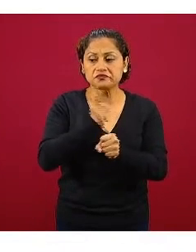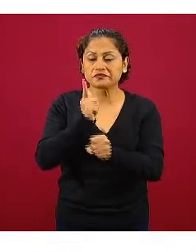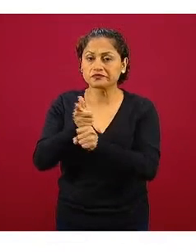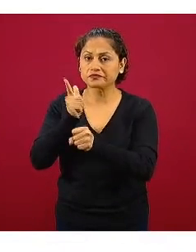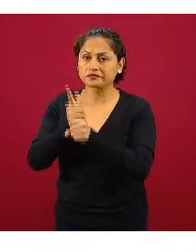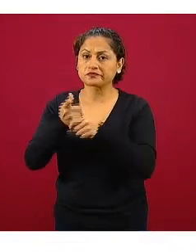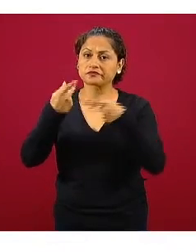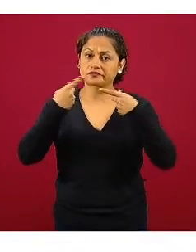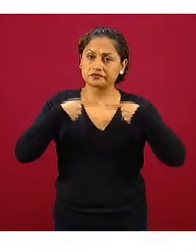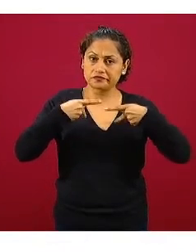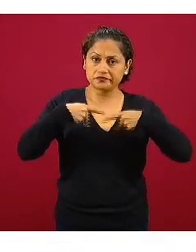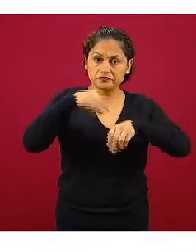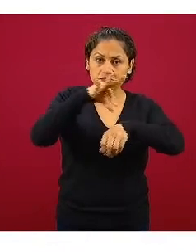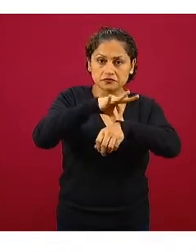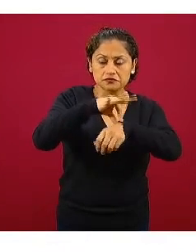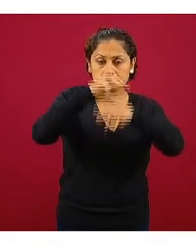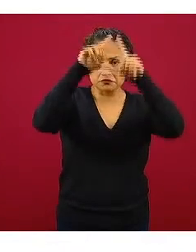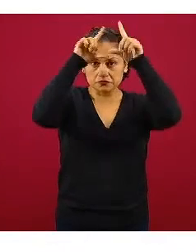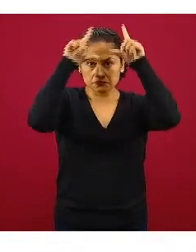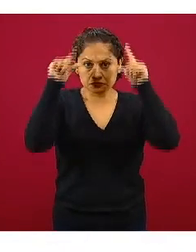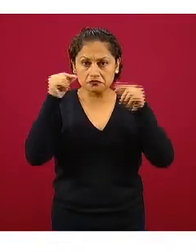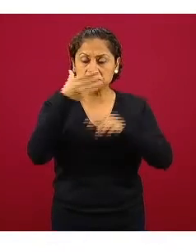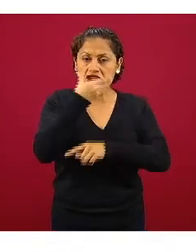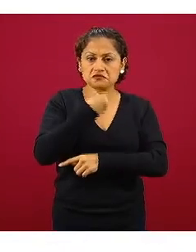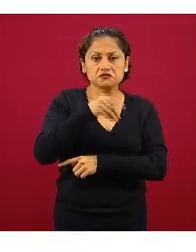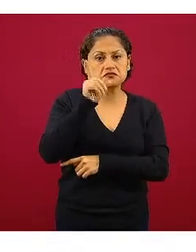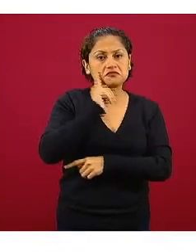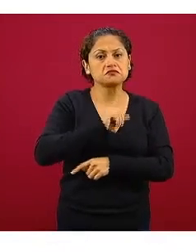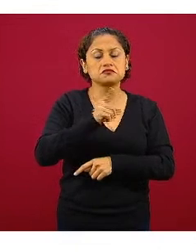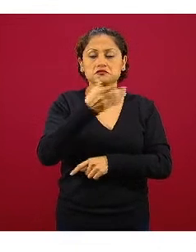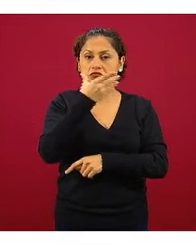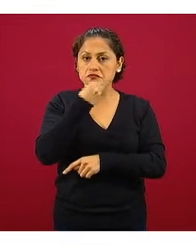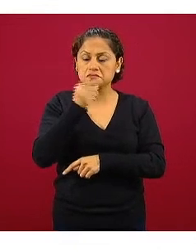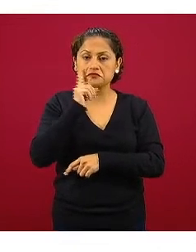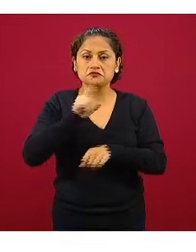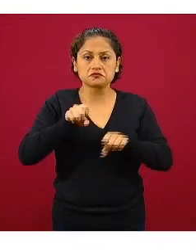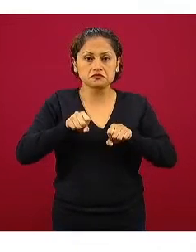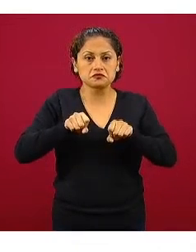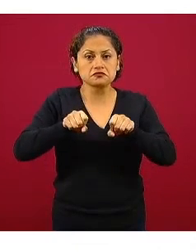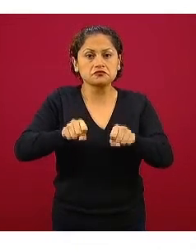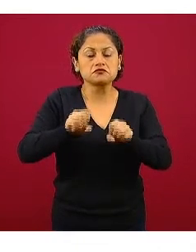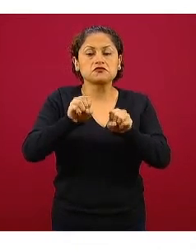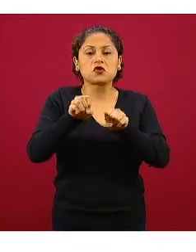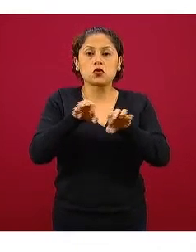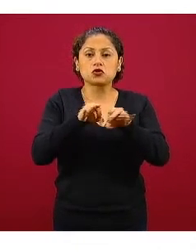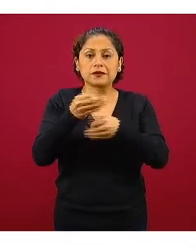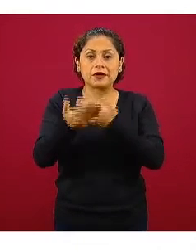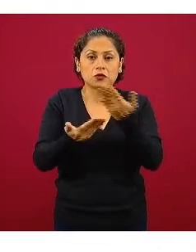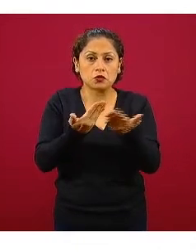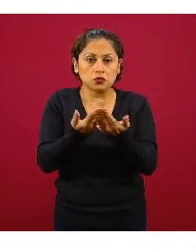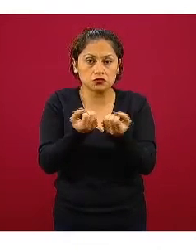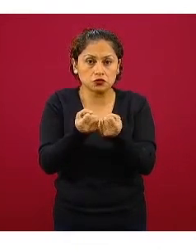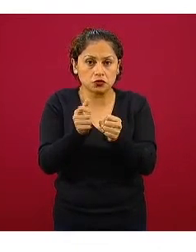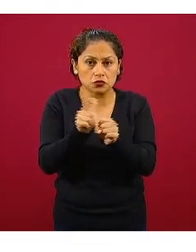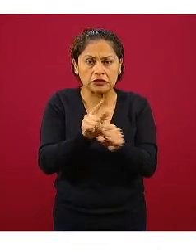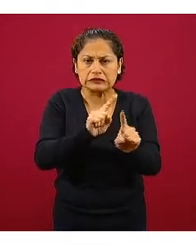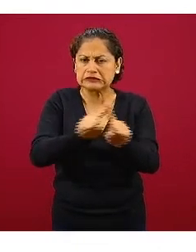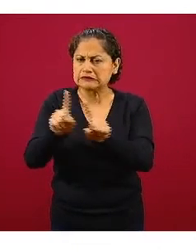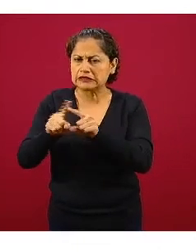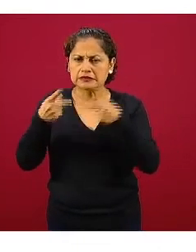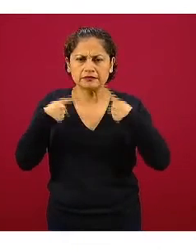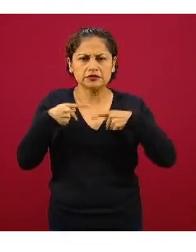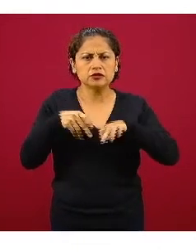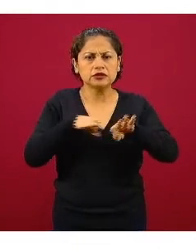médicos médicas enfermeras enfermeras camilleros trabajadoras sociales y otro personal de salud que